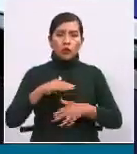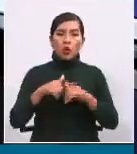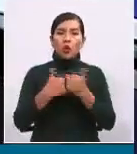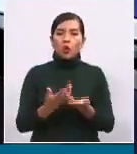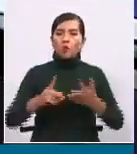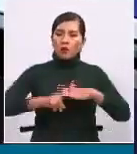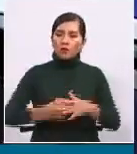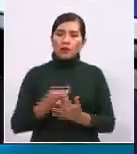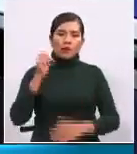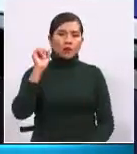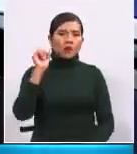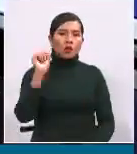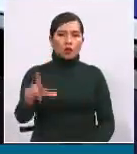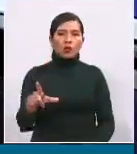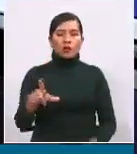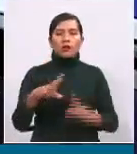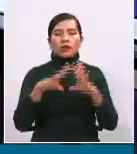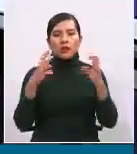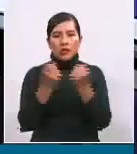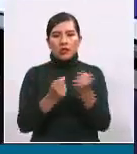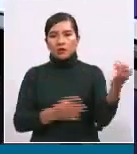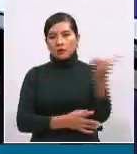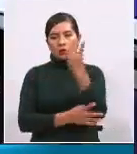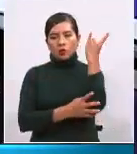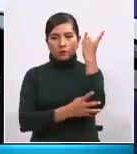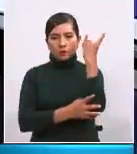las actividades educativas en nuestro país.